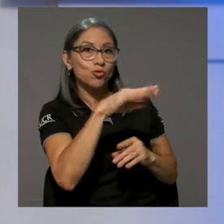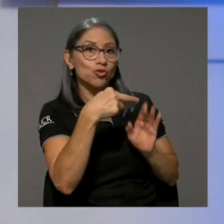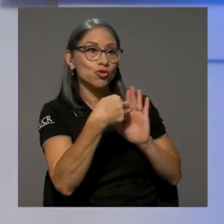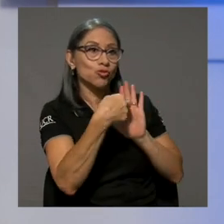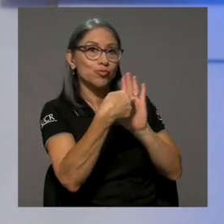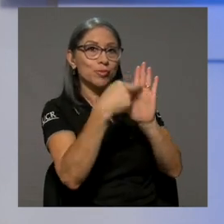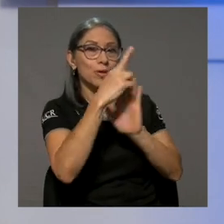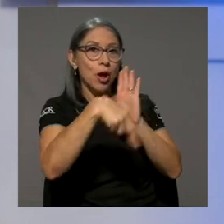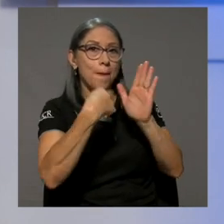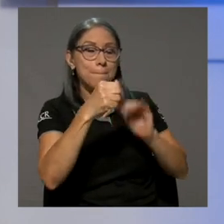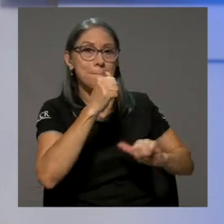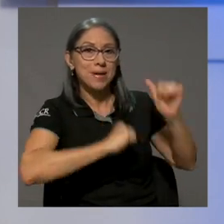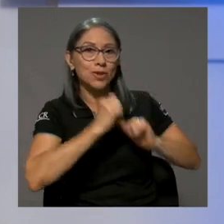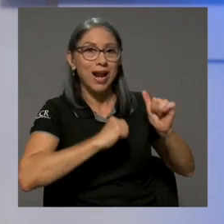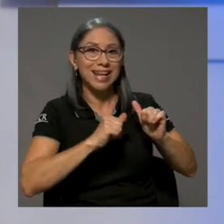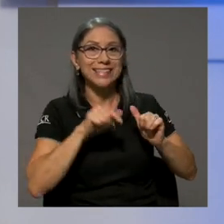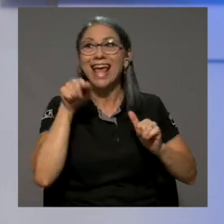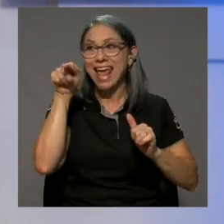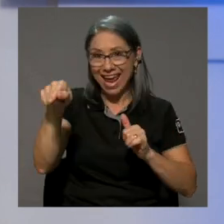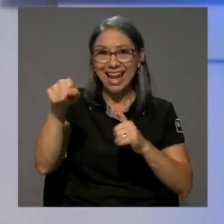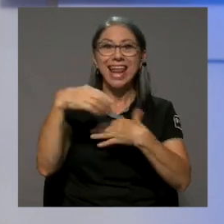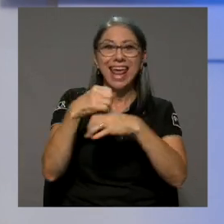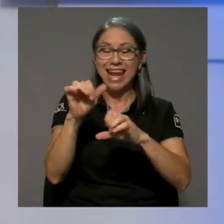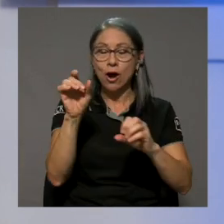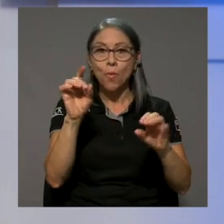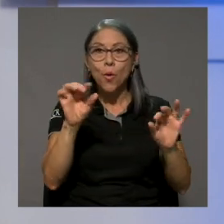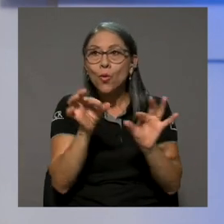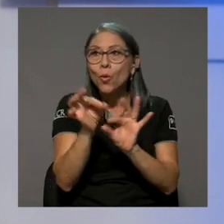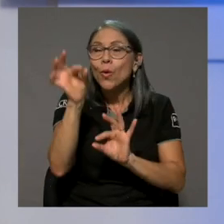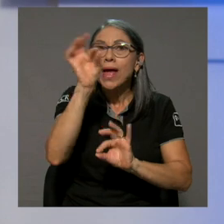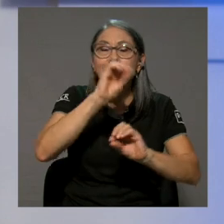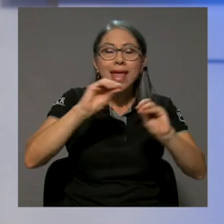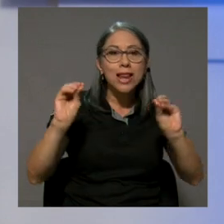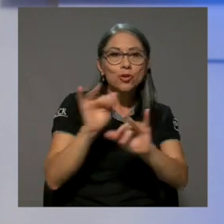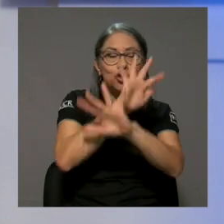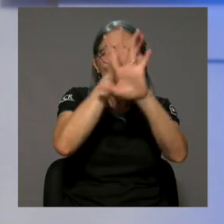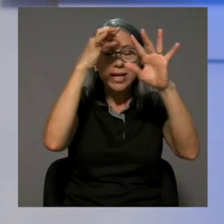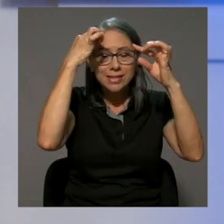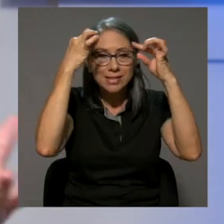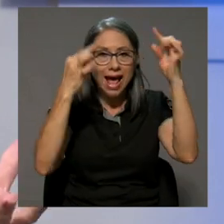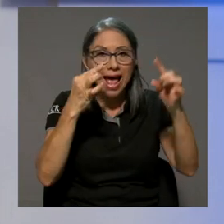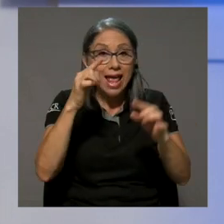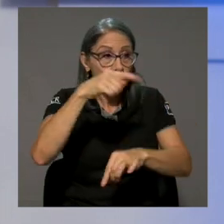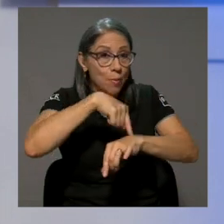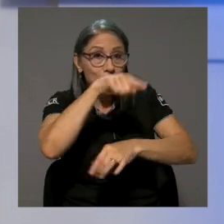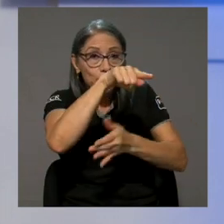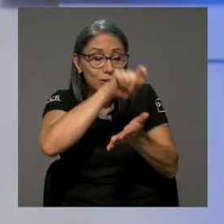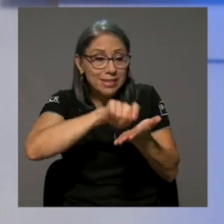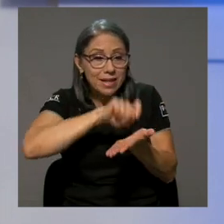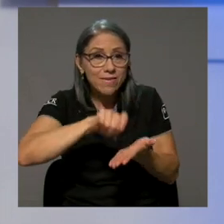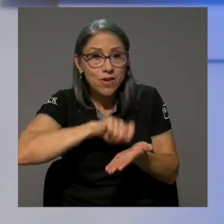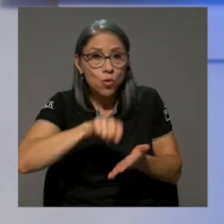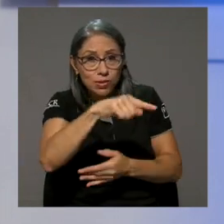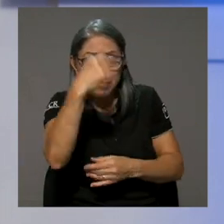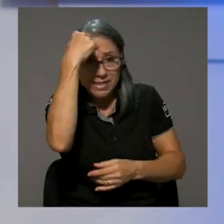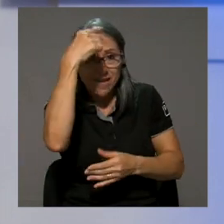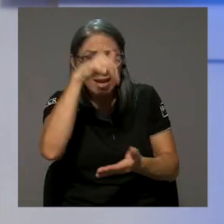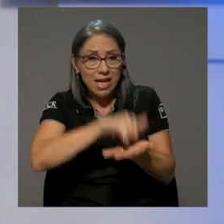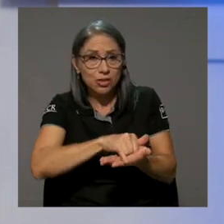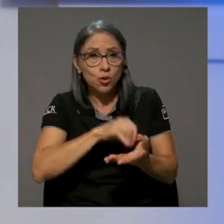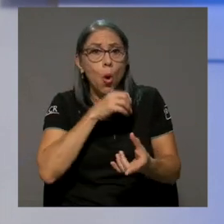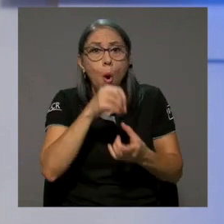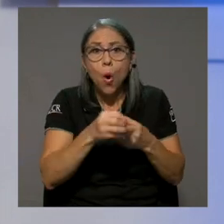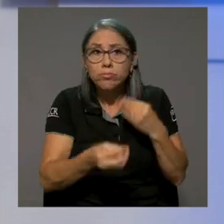ilusionista. Entonces quería preguntarte si al momento de escribir el guión estabas pensando más o menos en esto y si es